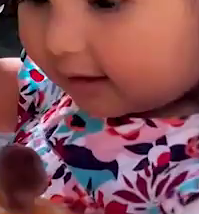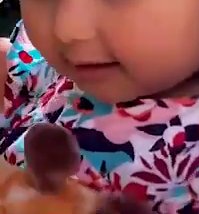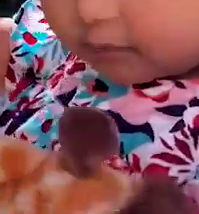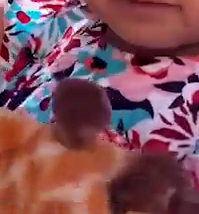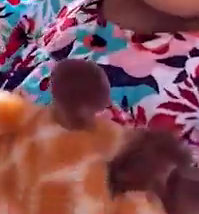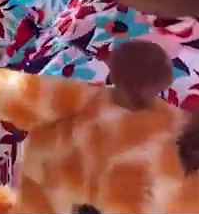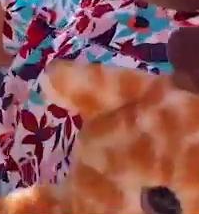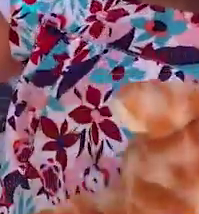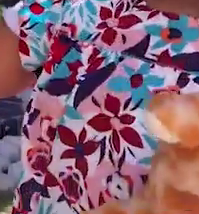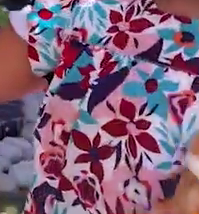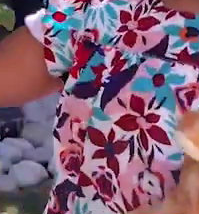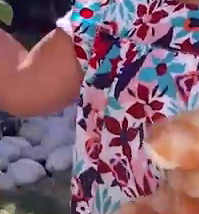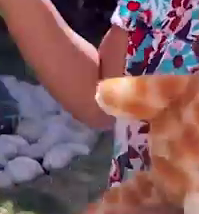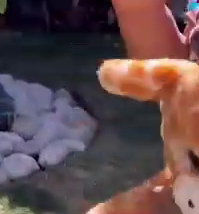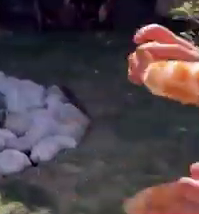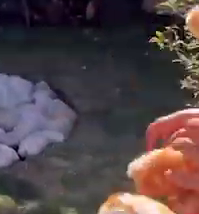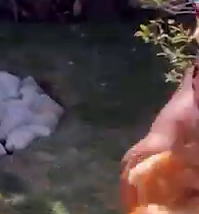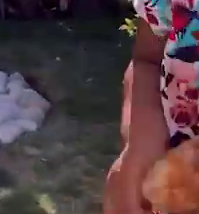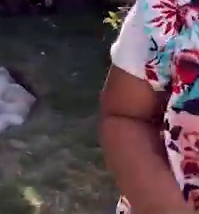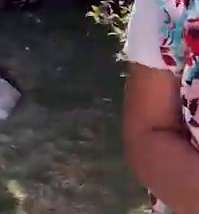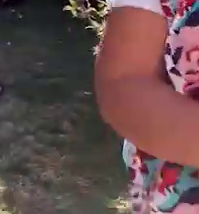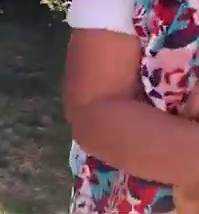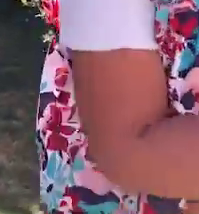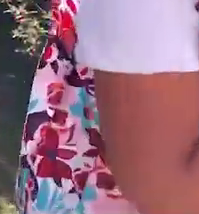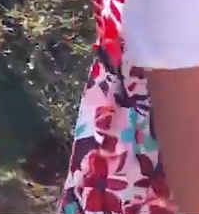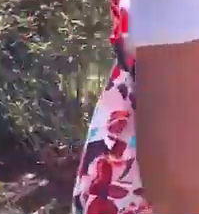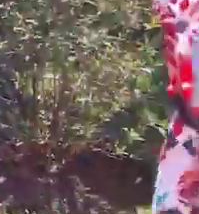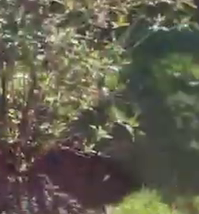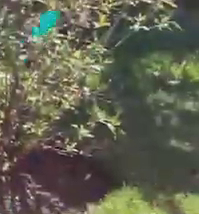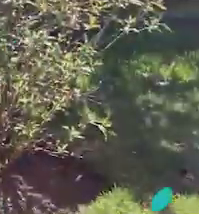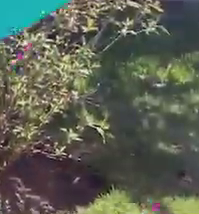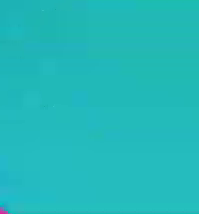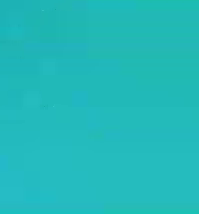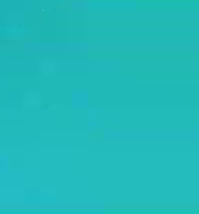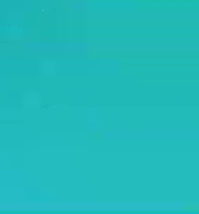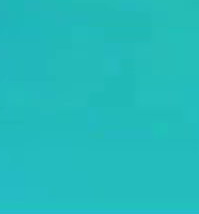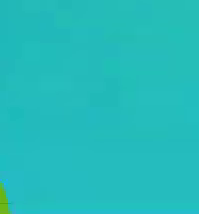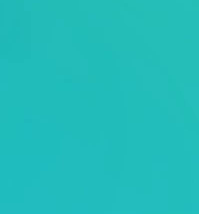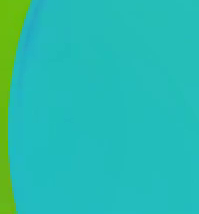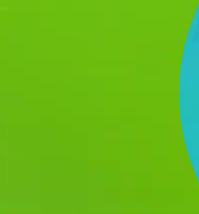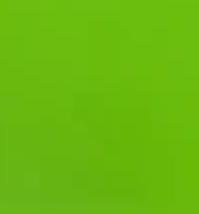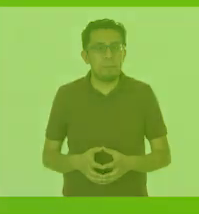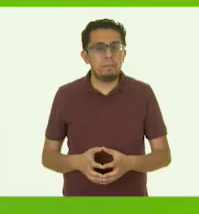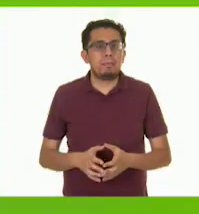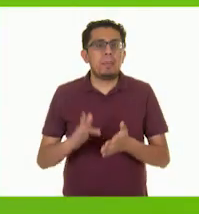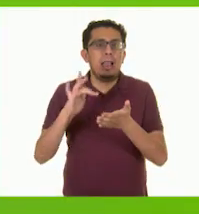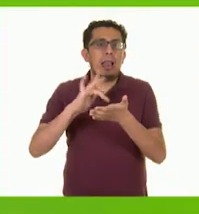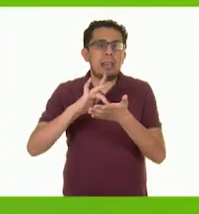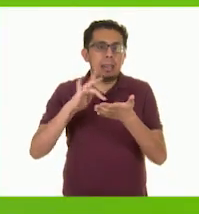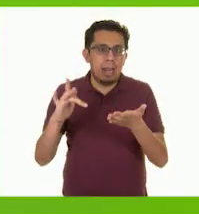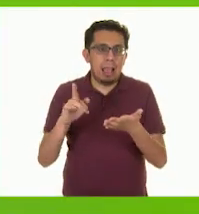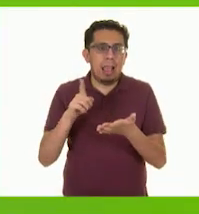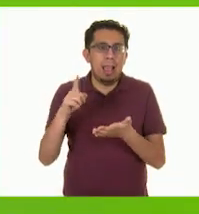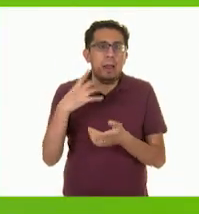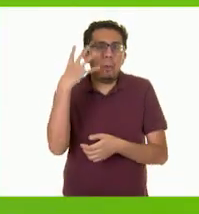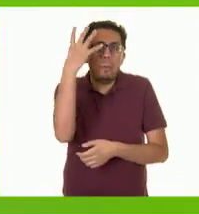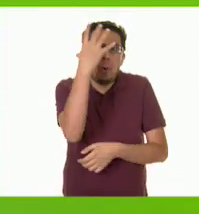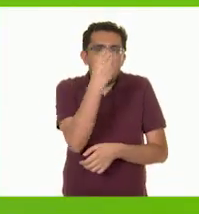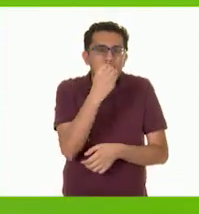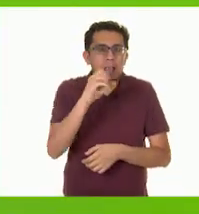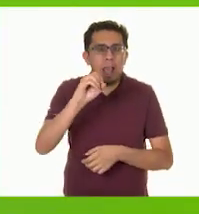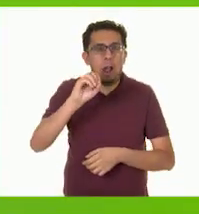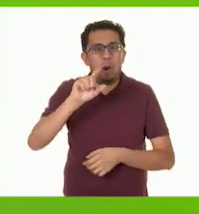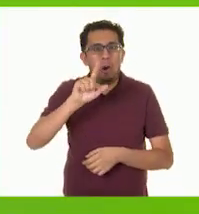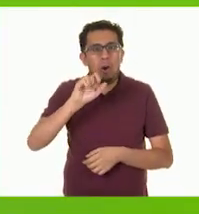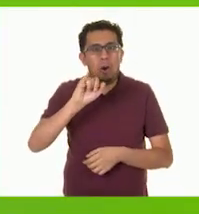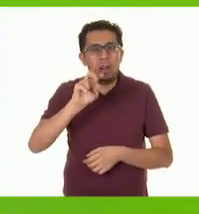Esta es el limón. Y el ahí en el bolero. Muchísimas gracias a la hermosa Olivia por